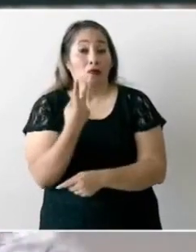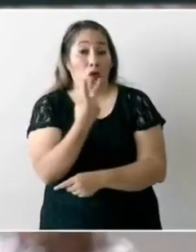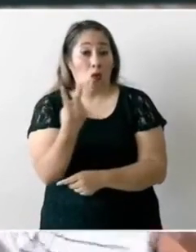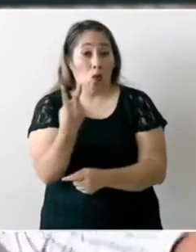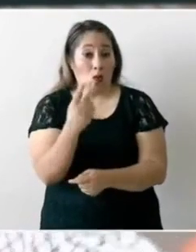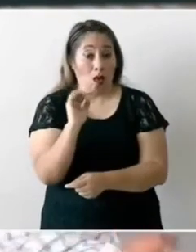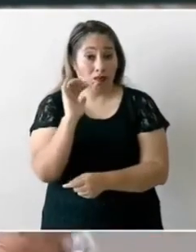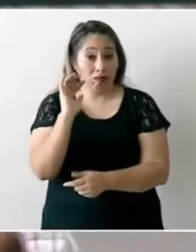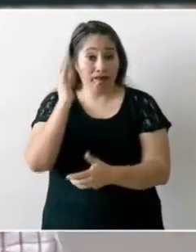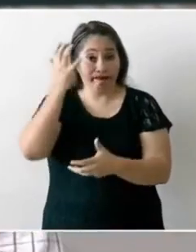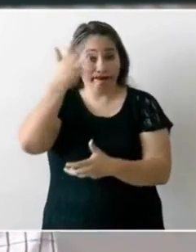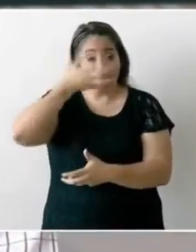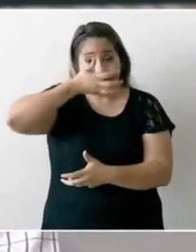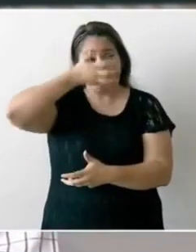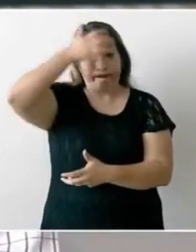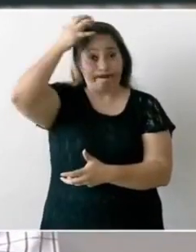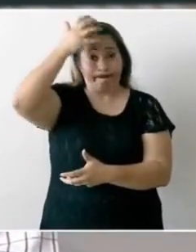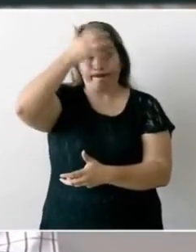una doble moral